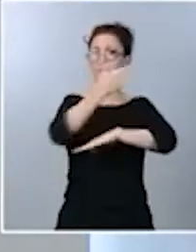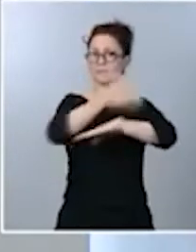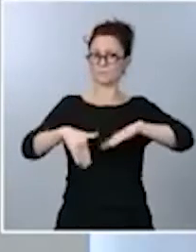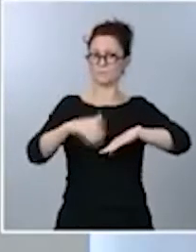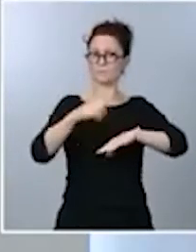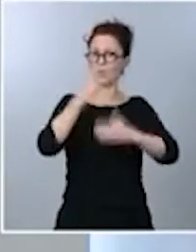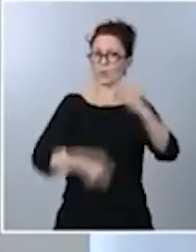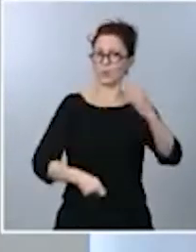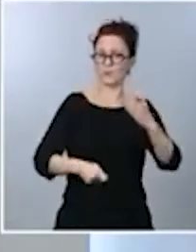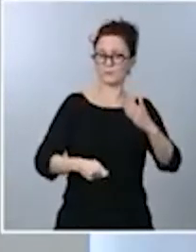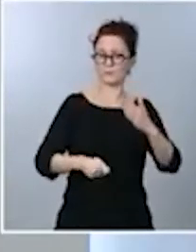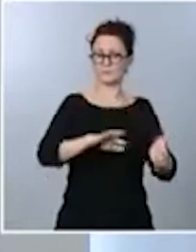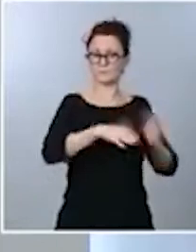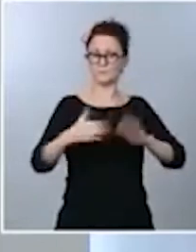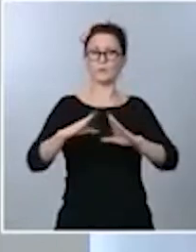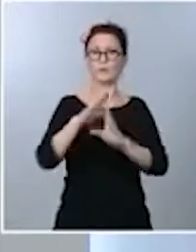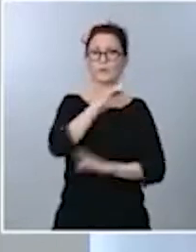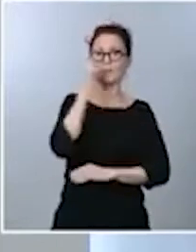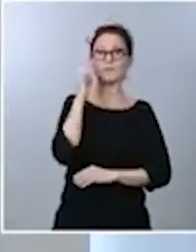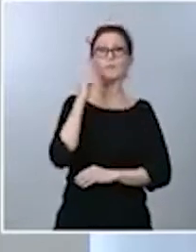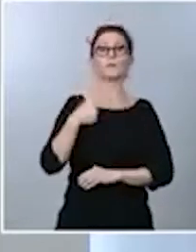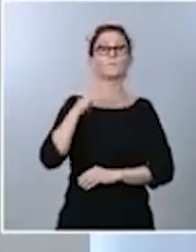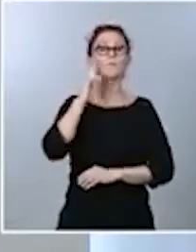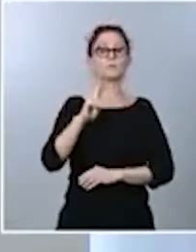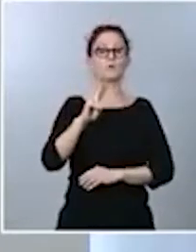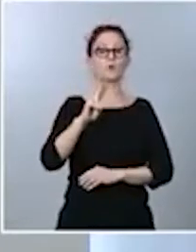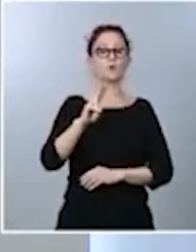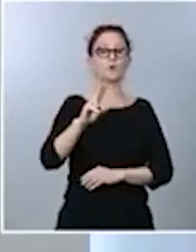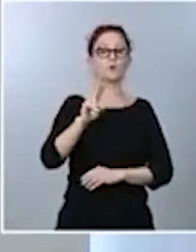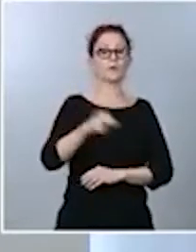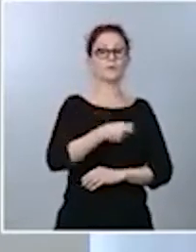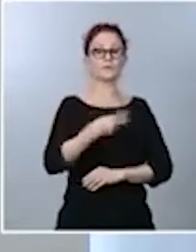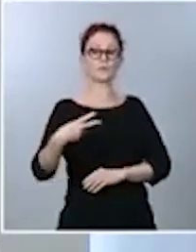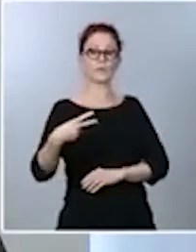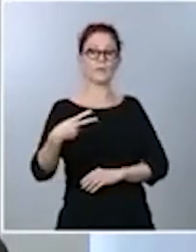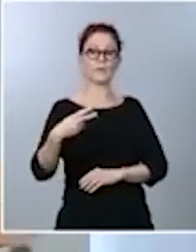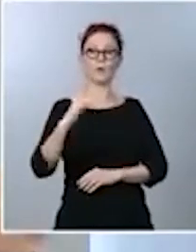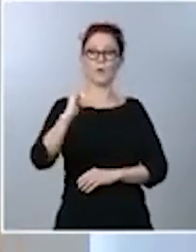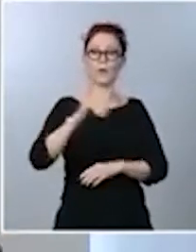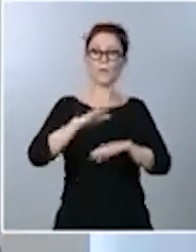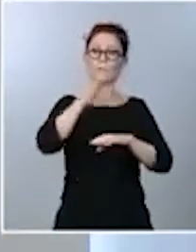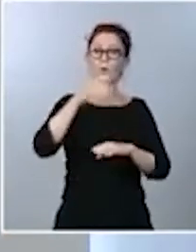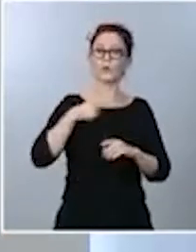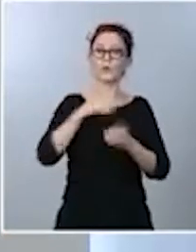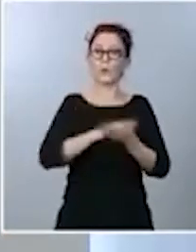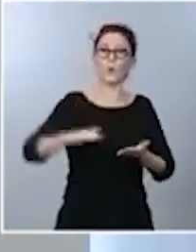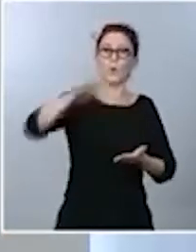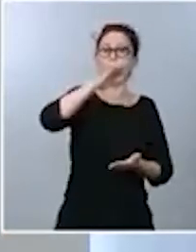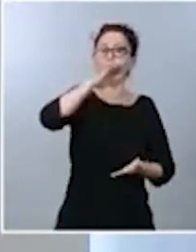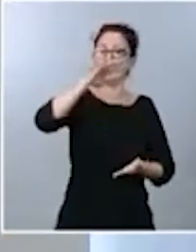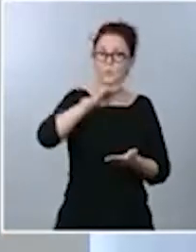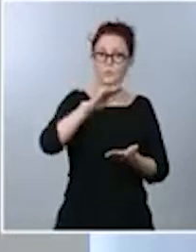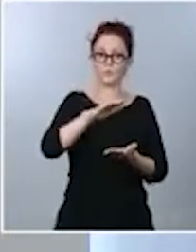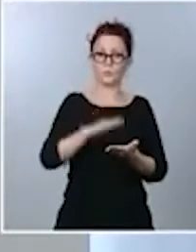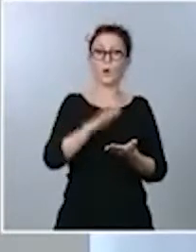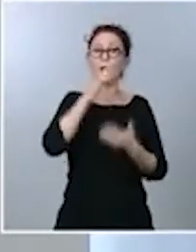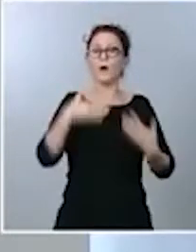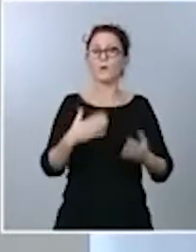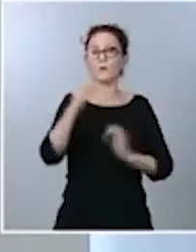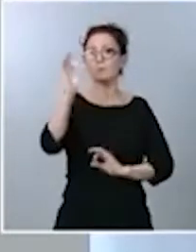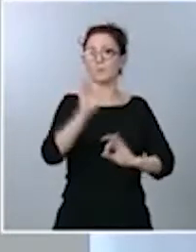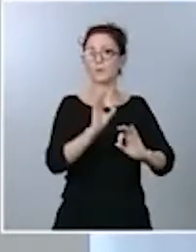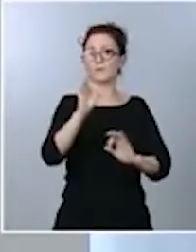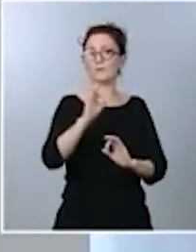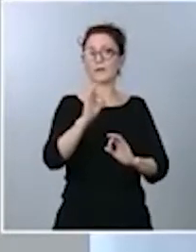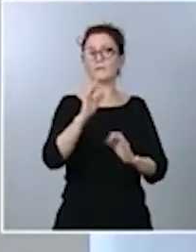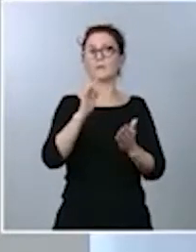y que hemos visto que tienen un efecto de bajar la incidencia acumulada. Estamos ahora en porcentajes, veníamos de más